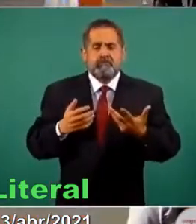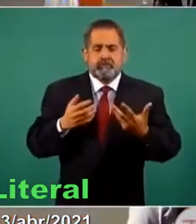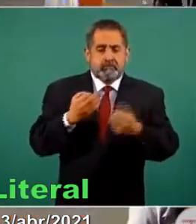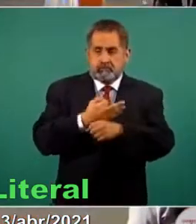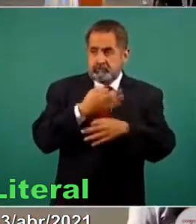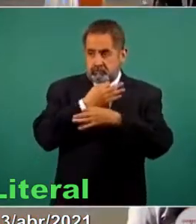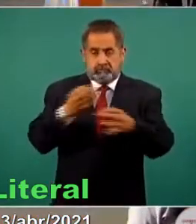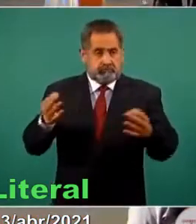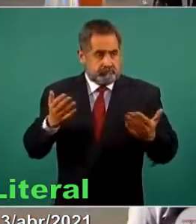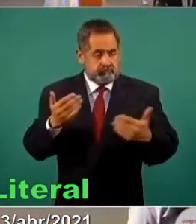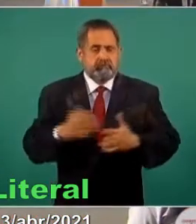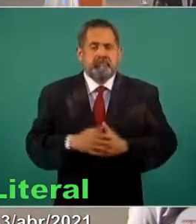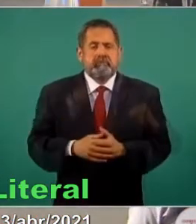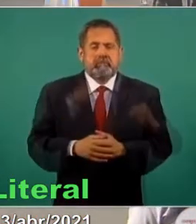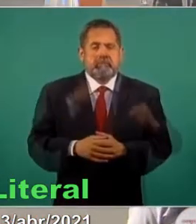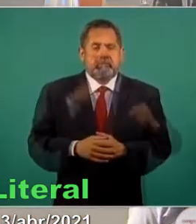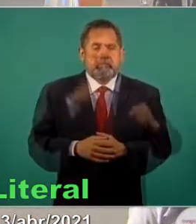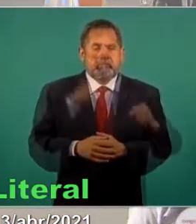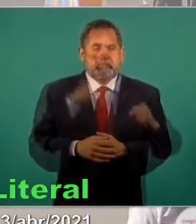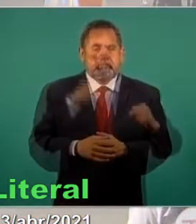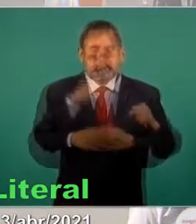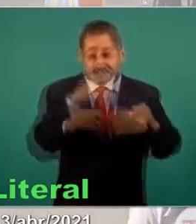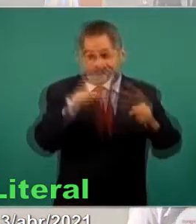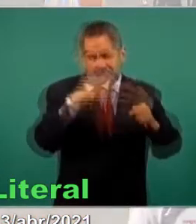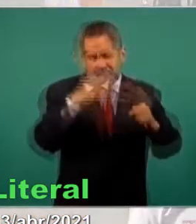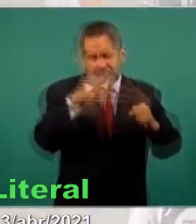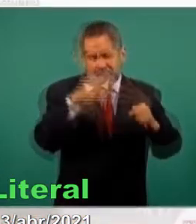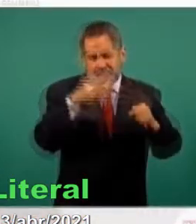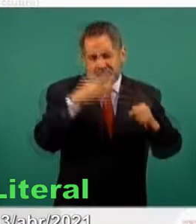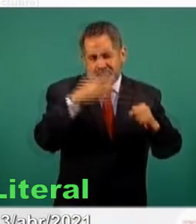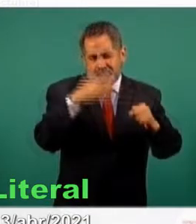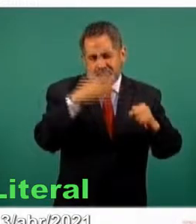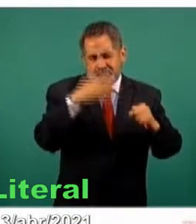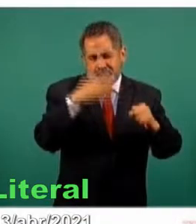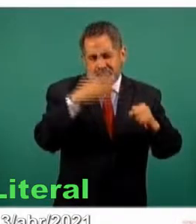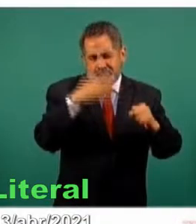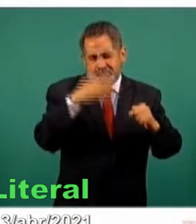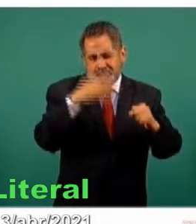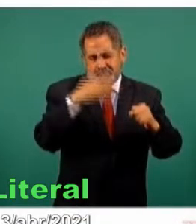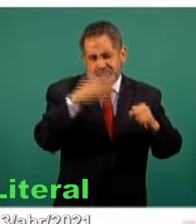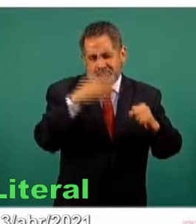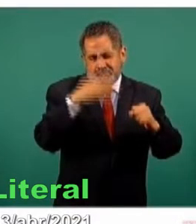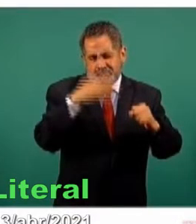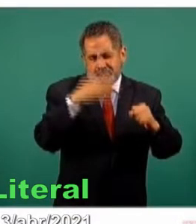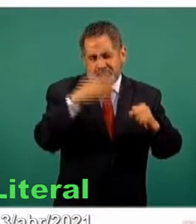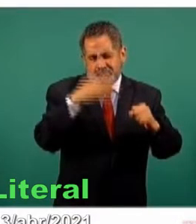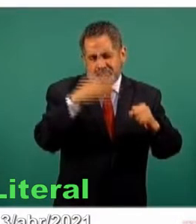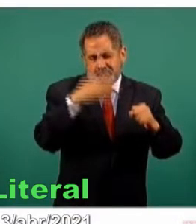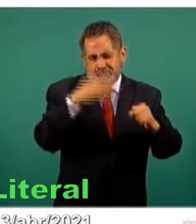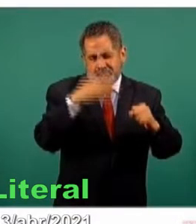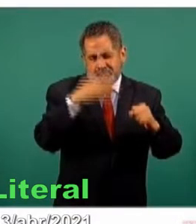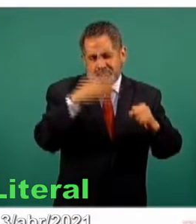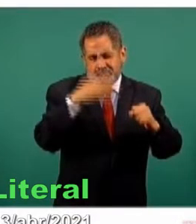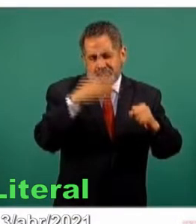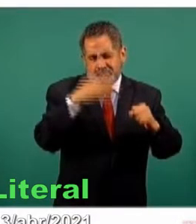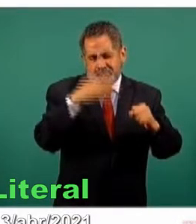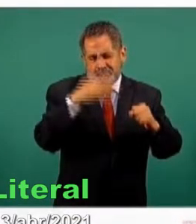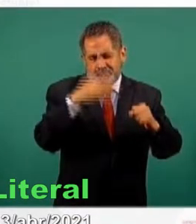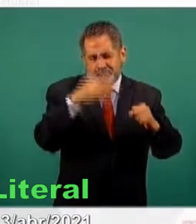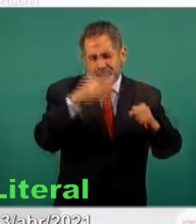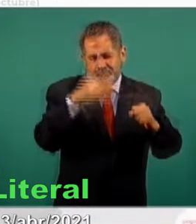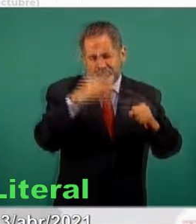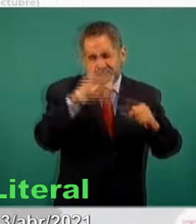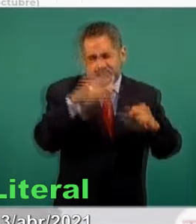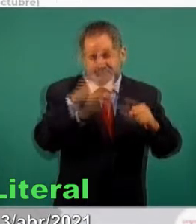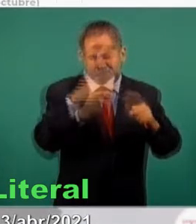Es muy difícil llegar hasta este punto de los desarrollos vacunales que se inician aproximadamente solamente